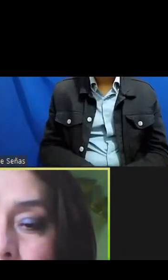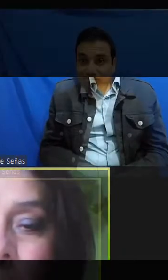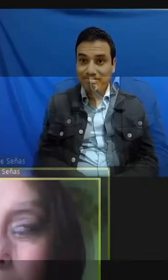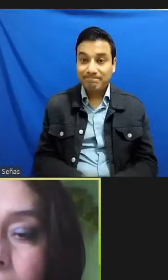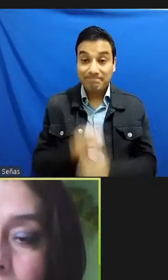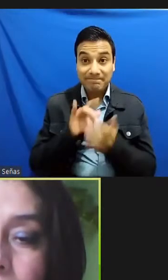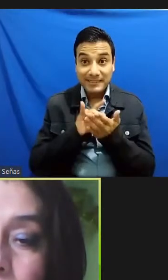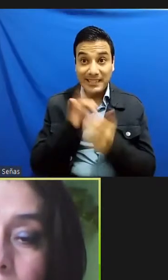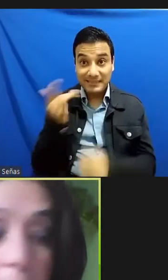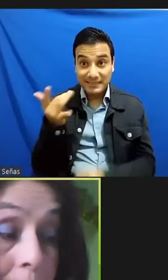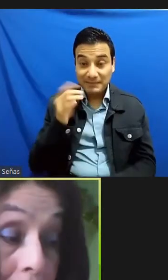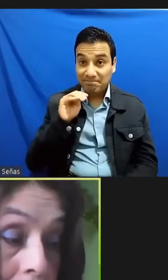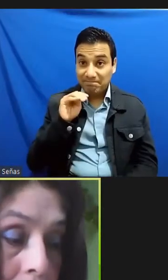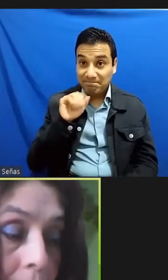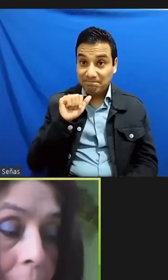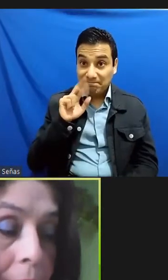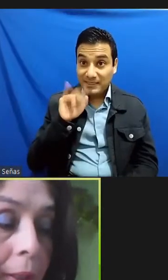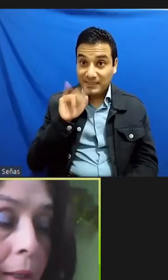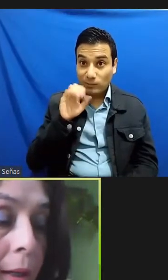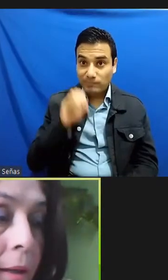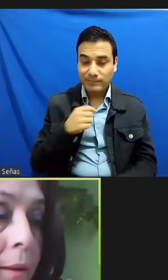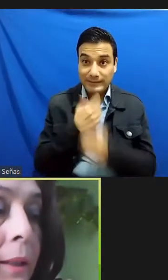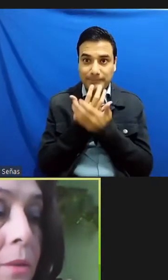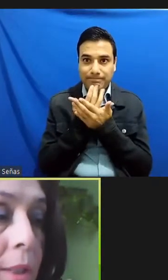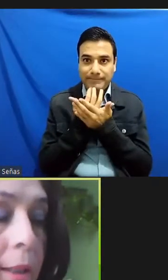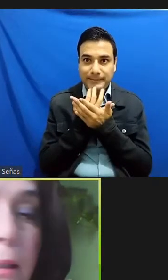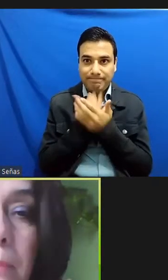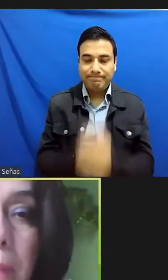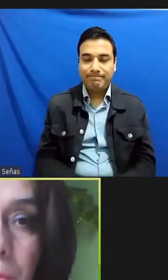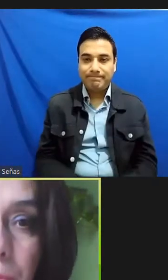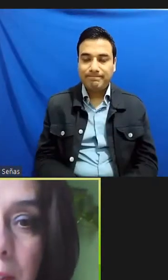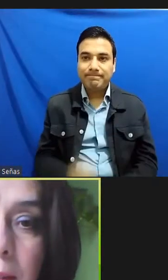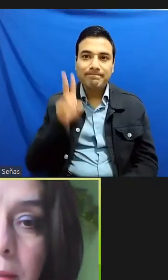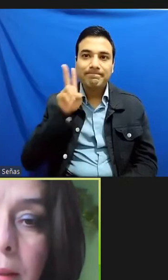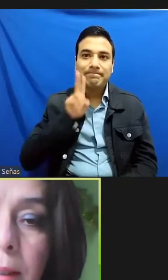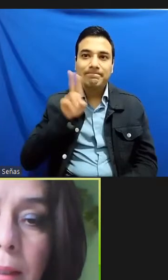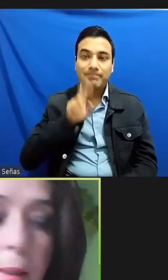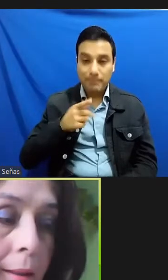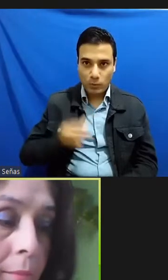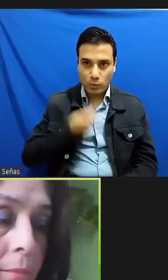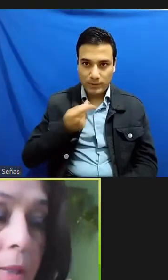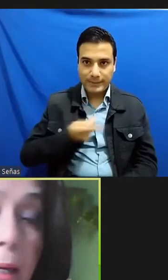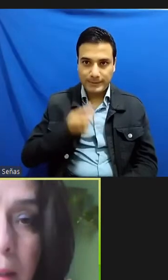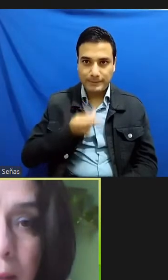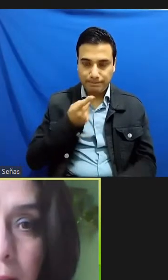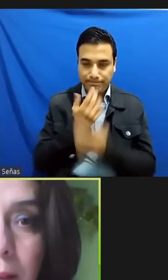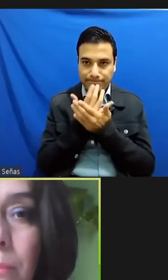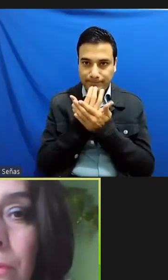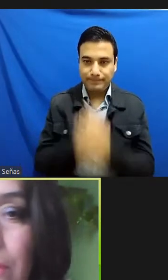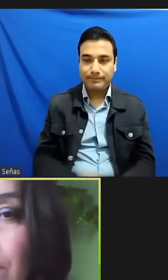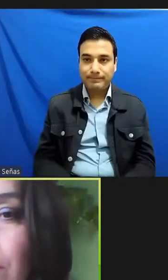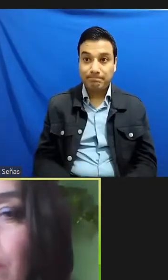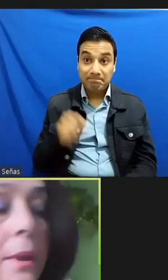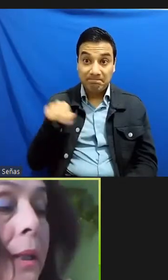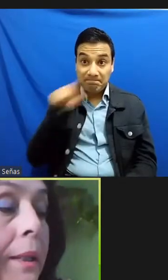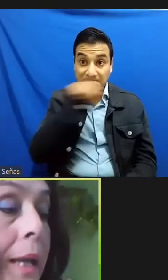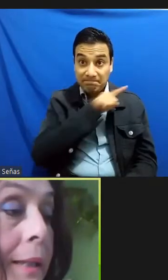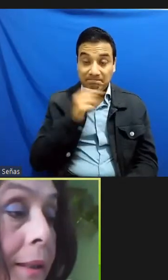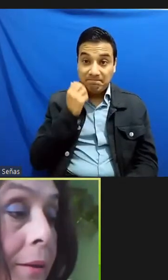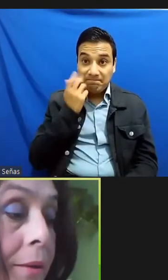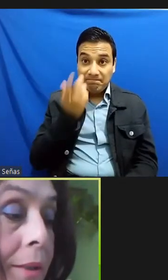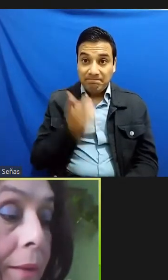estamos esperando que nos lleguen las preguntas alguien quiere por favor